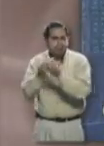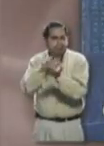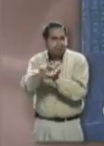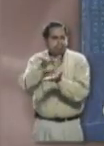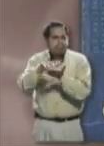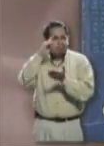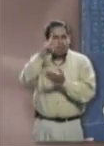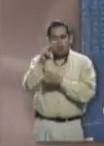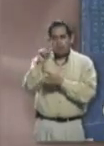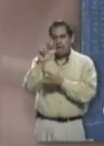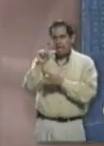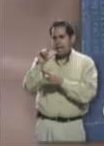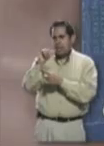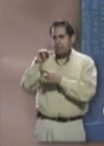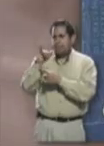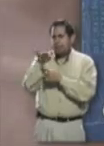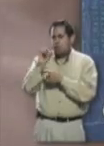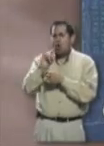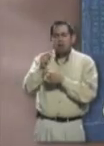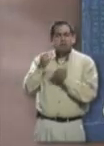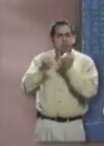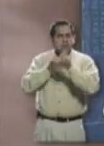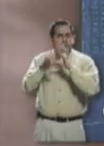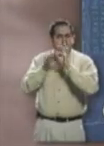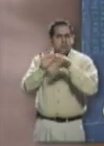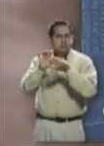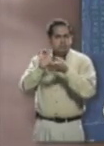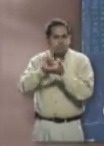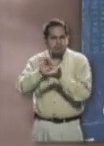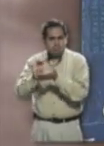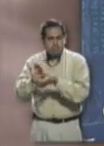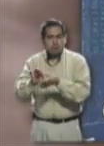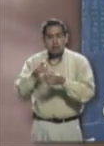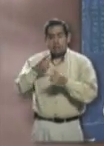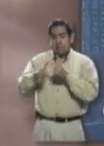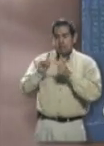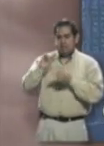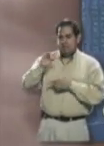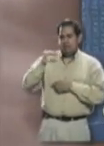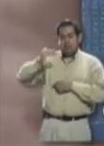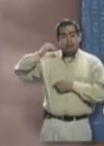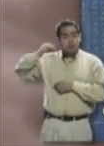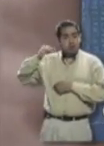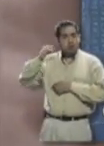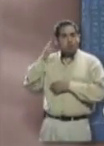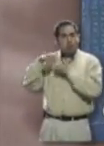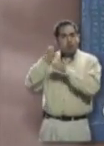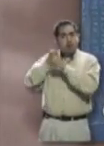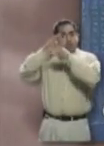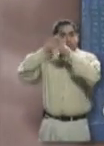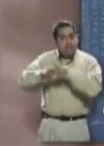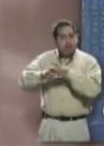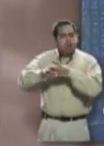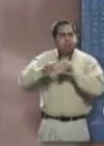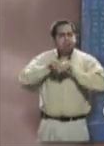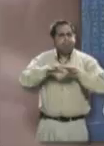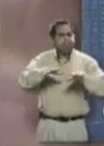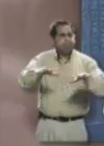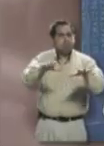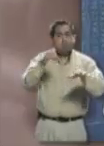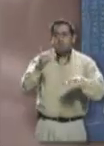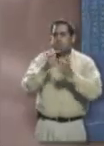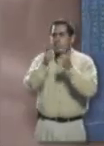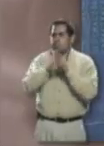paralímpico. Como todos sabemos, el movimiento paralímpico surge hace cuatro años prácticamente